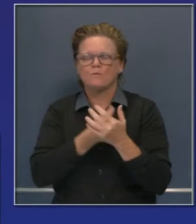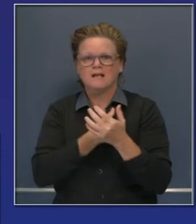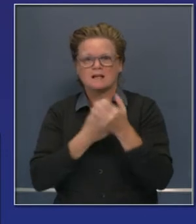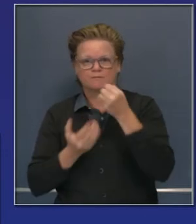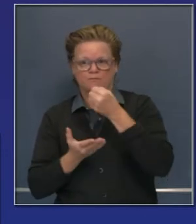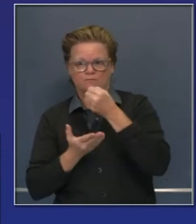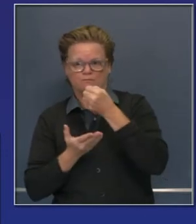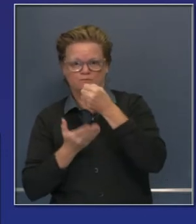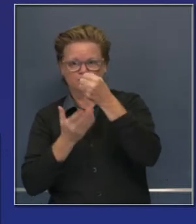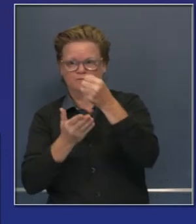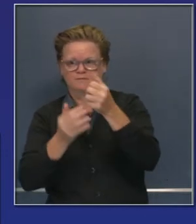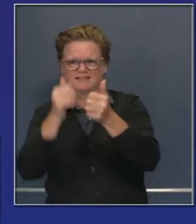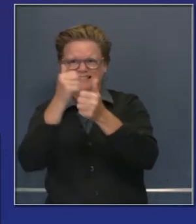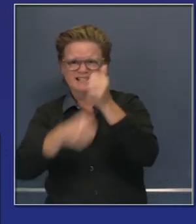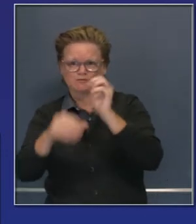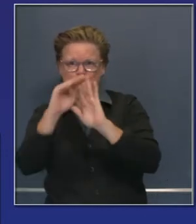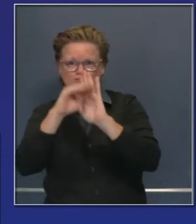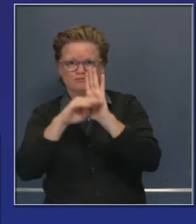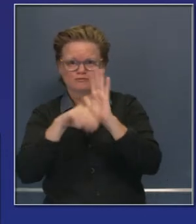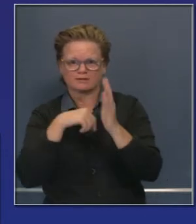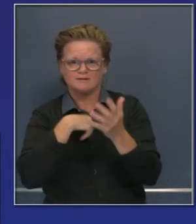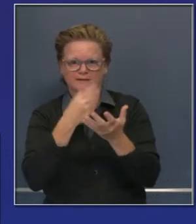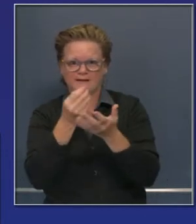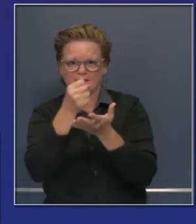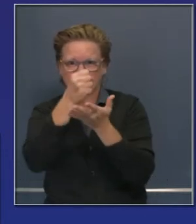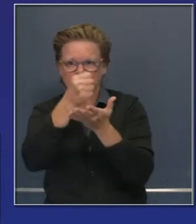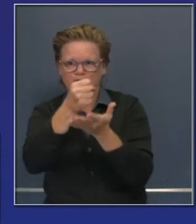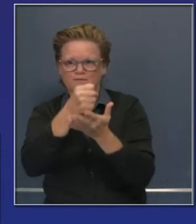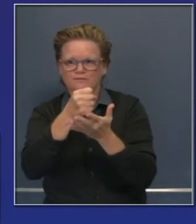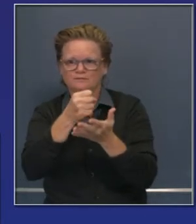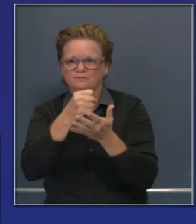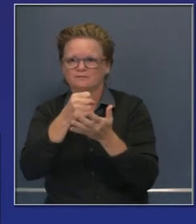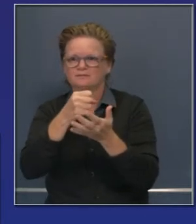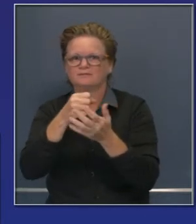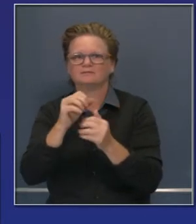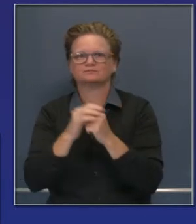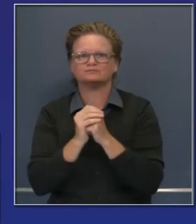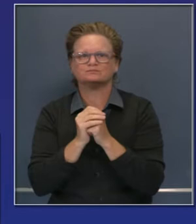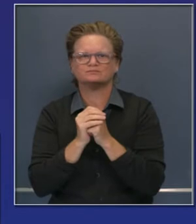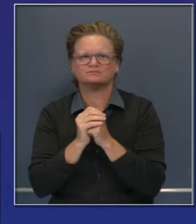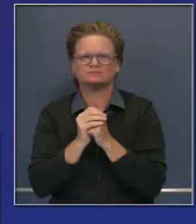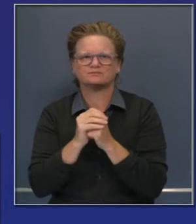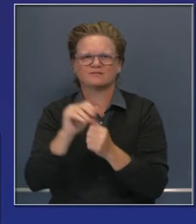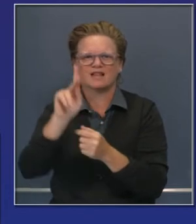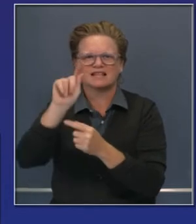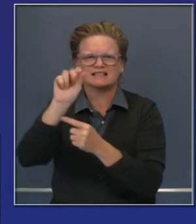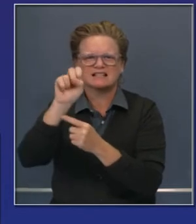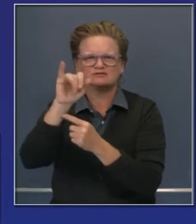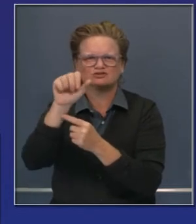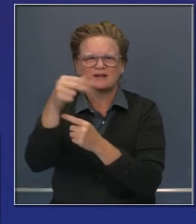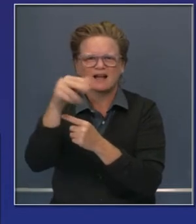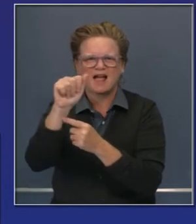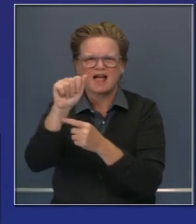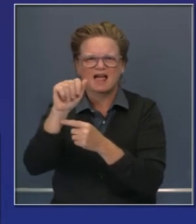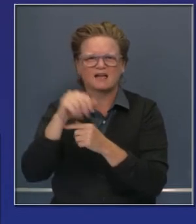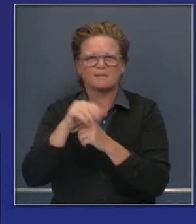de subvenciones que se están proporcionando. Los indios Kashaya Band of Pomo,